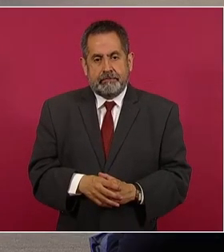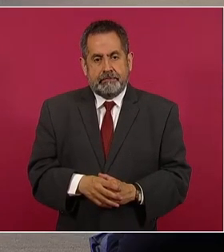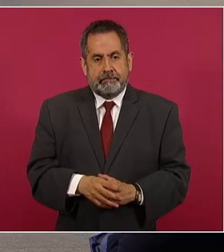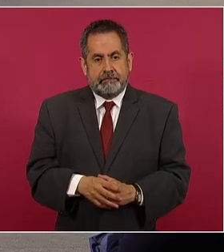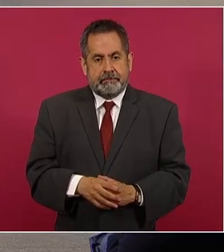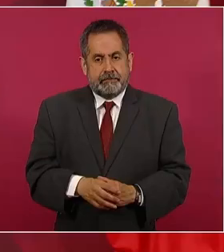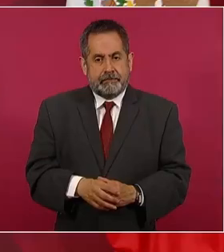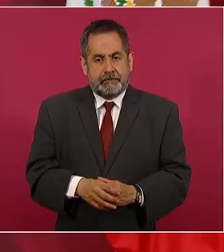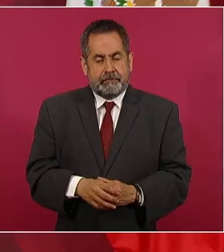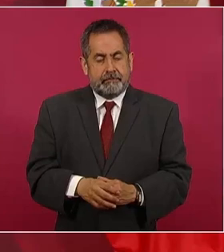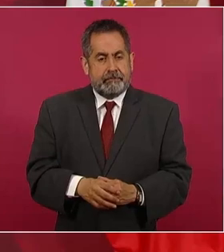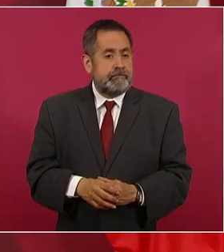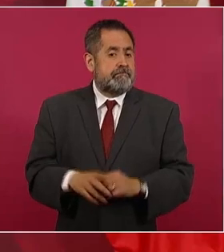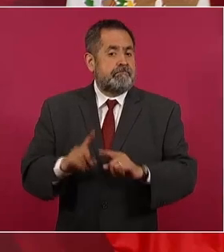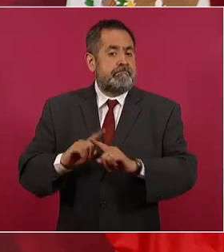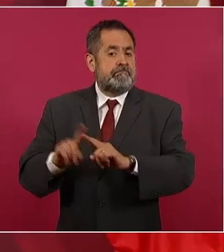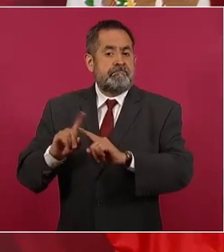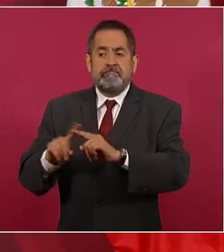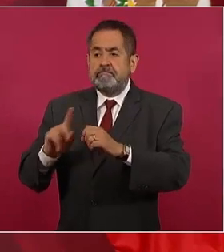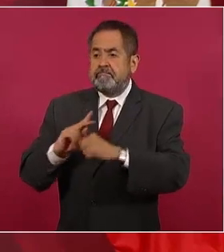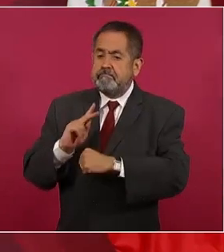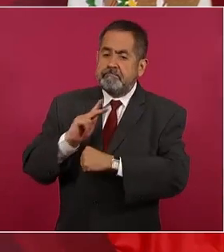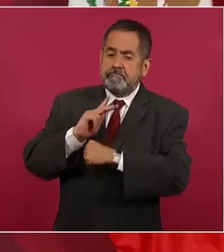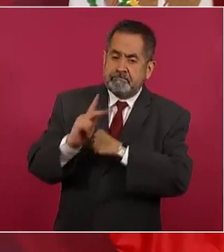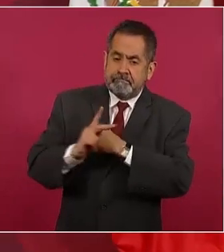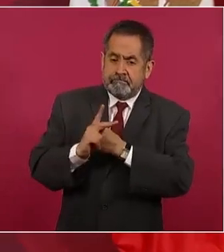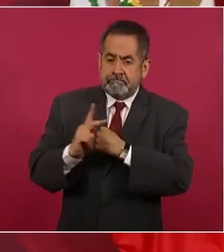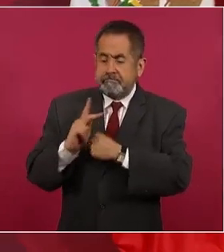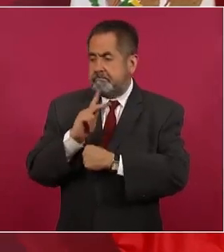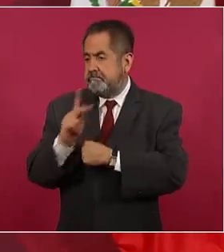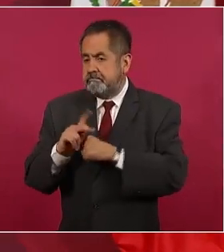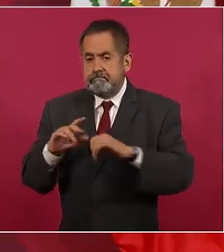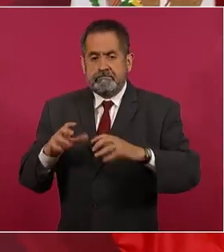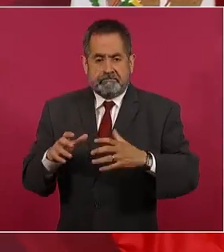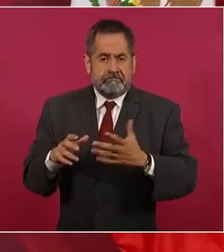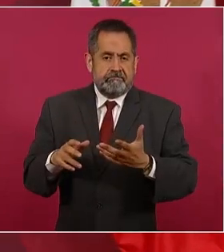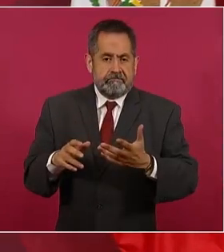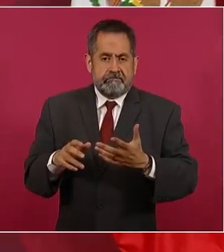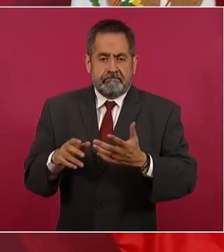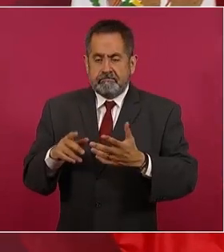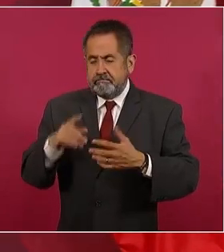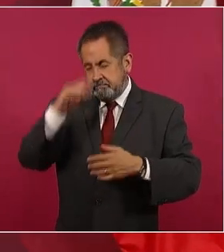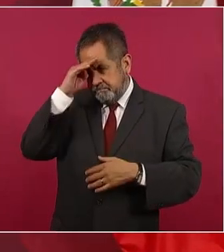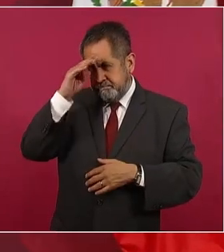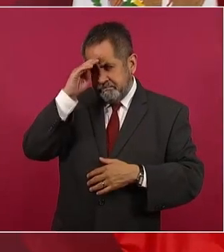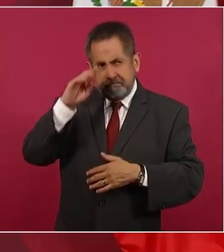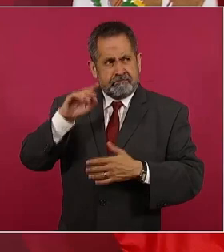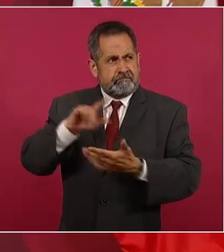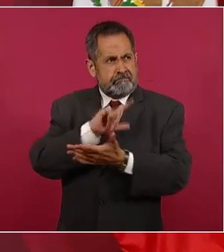Todos los países, por la transición energética,